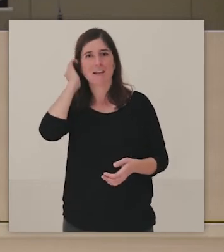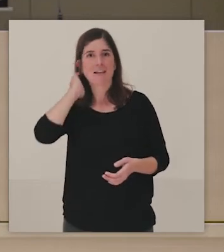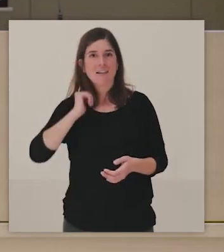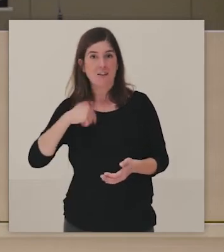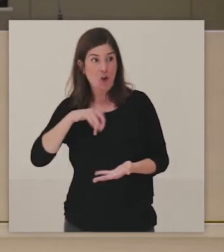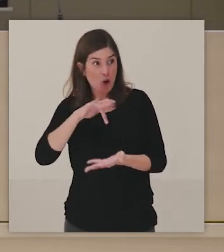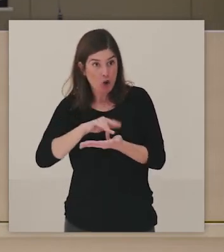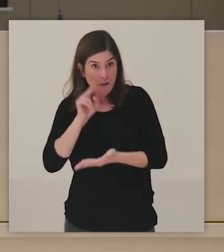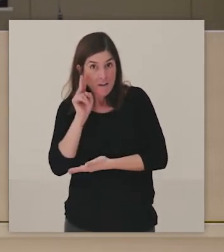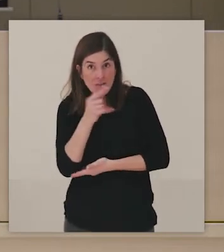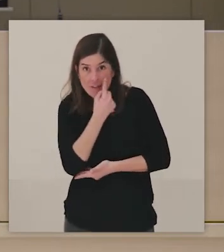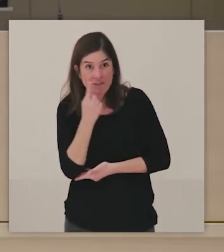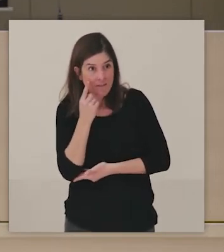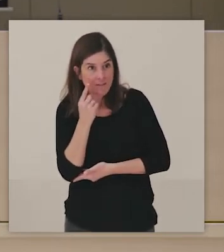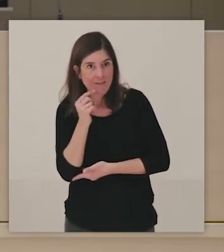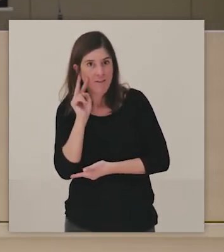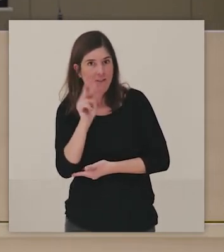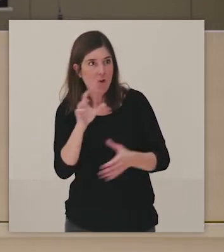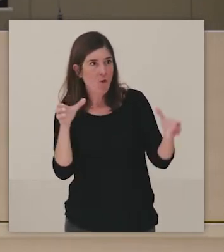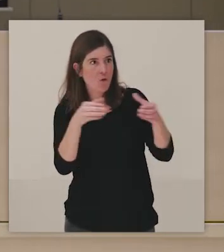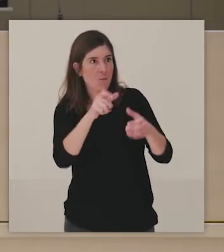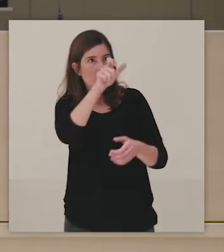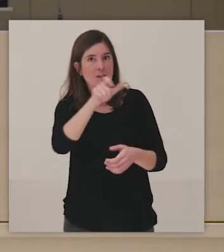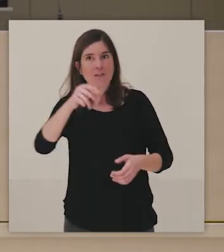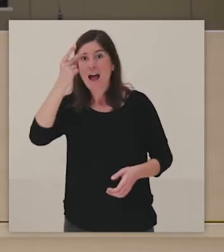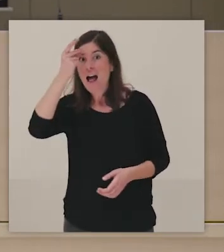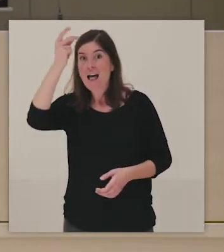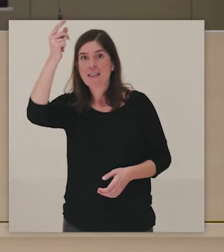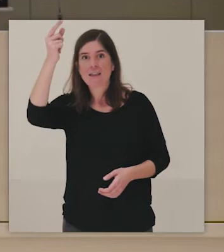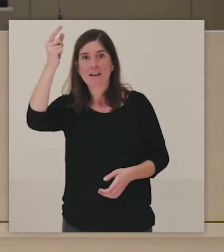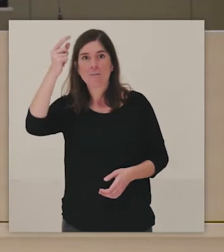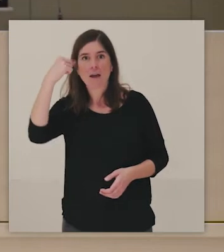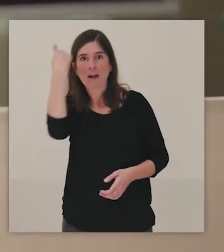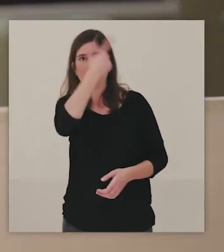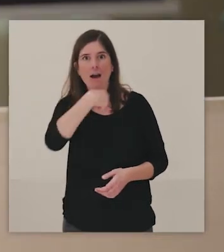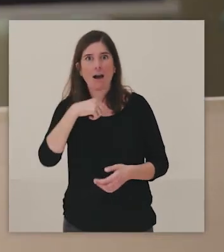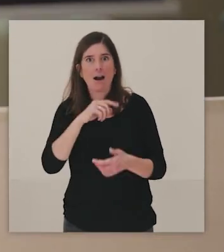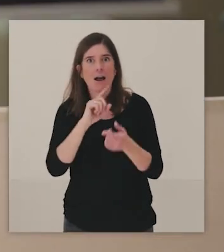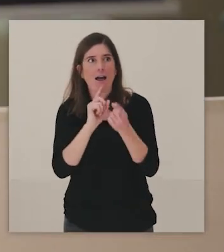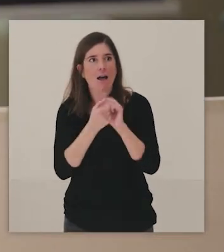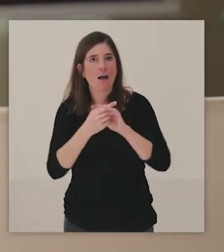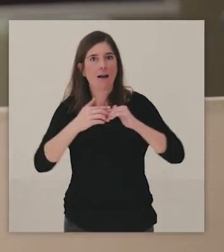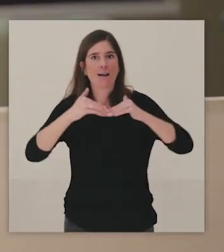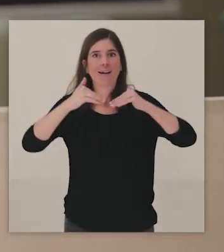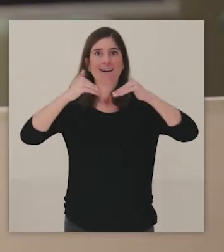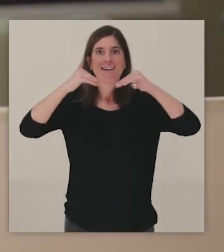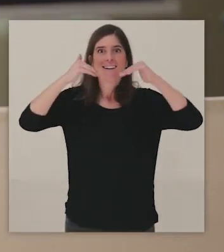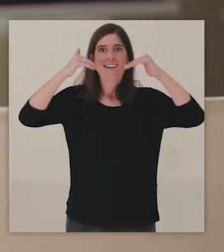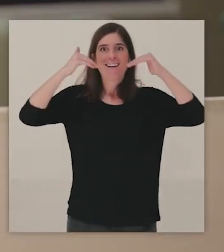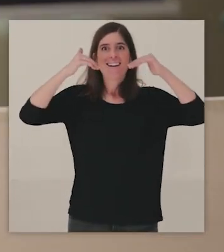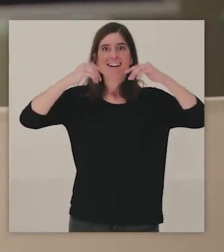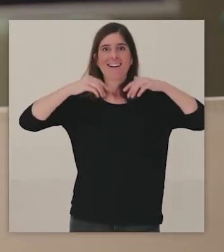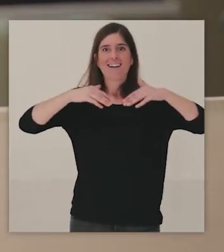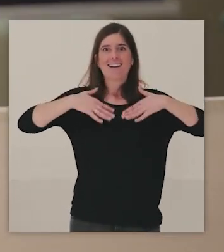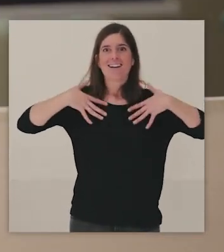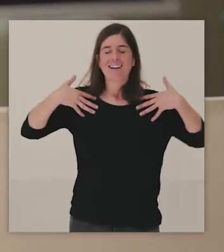la sonrisa en el rostro de alguna persona con Alzheimer, yo creo que es de esos días que dices, bueno,